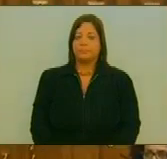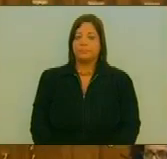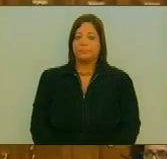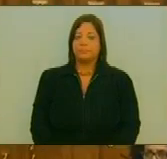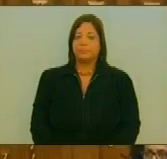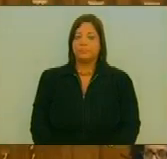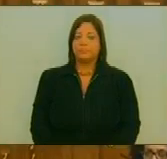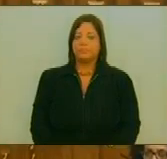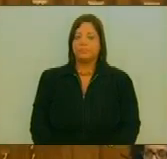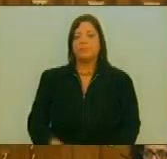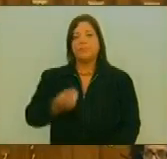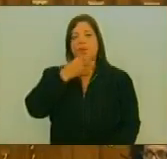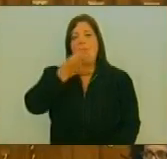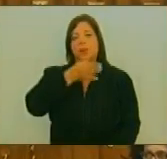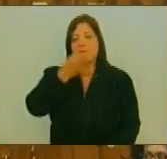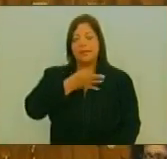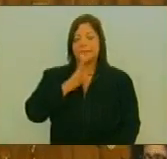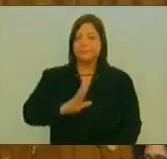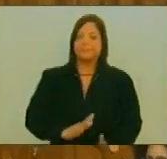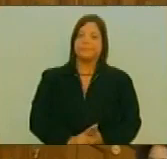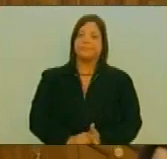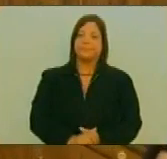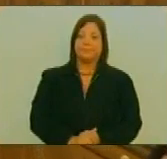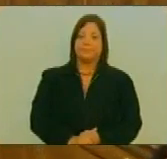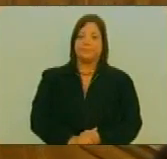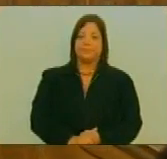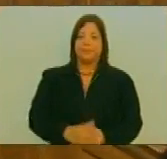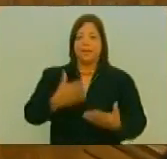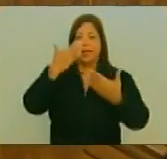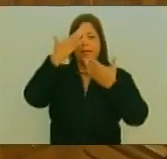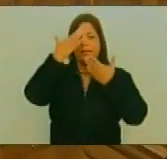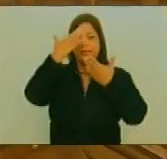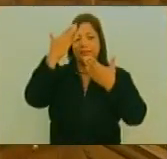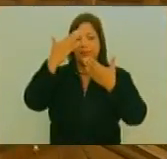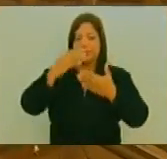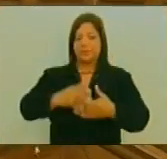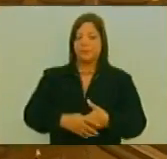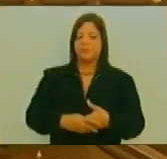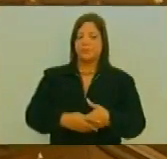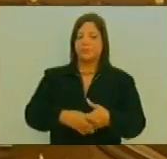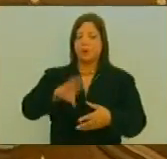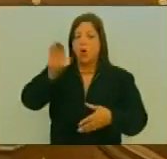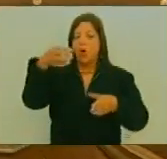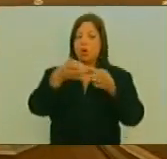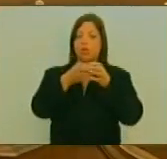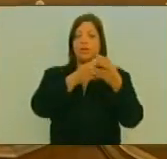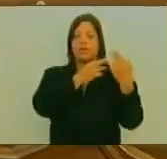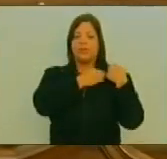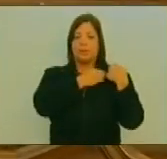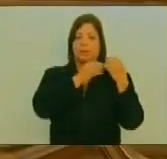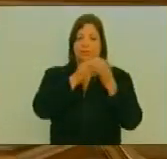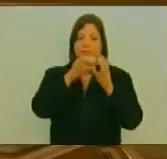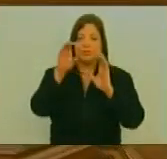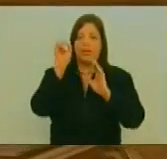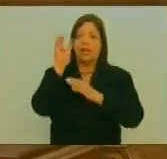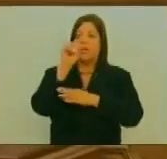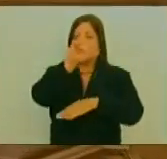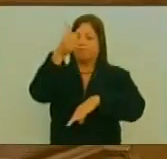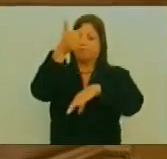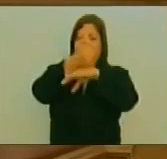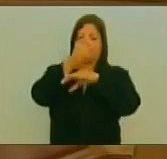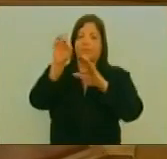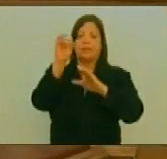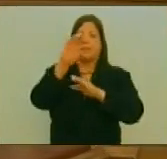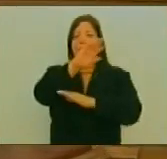Buenas tardes Un saludo saludo A la junta Directiva De esta soberanísima